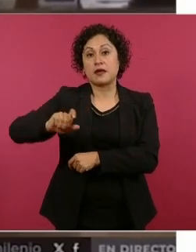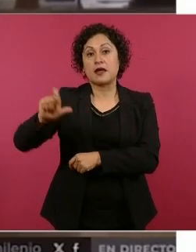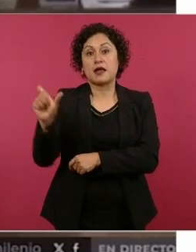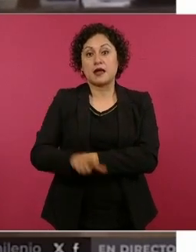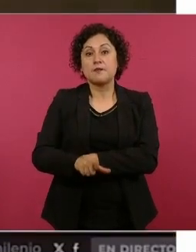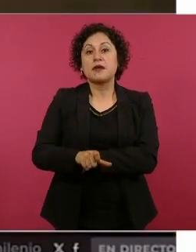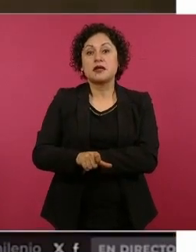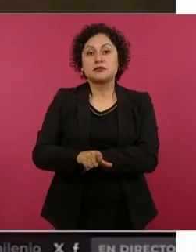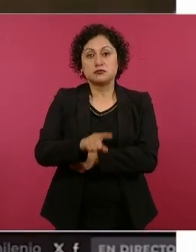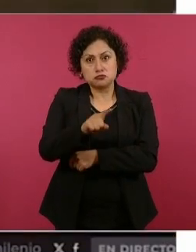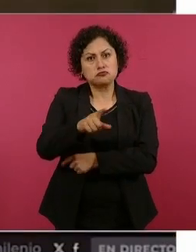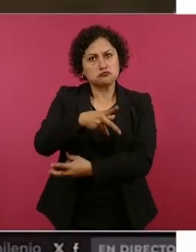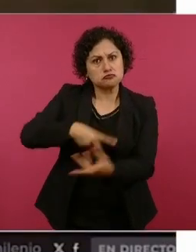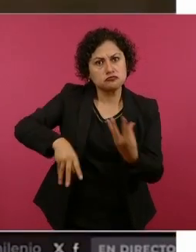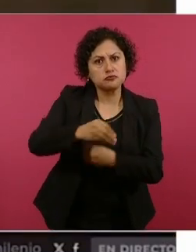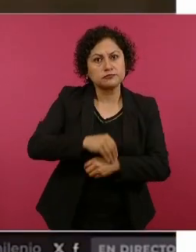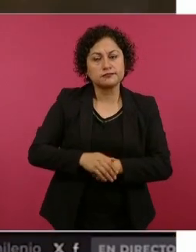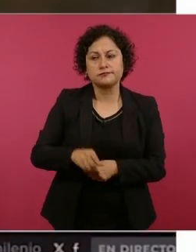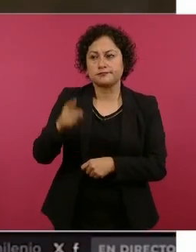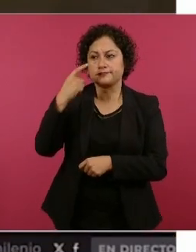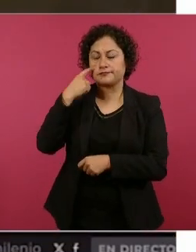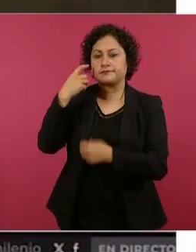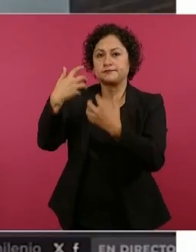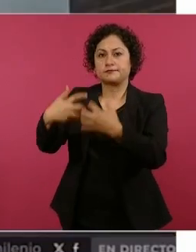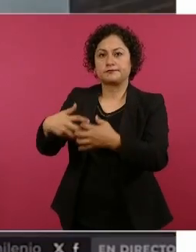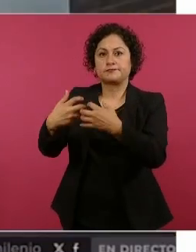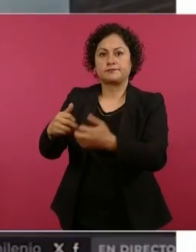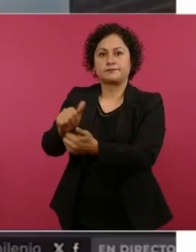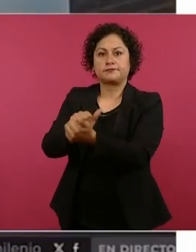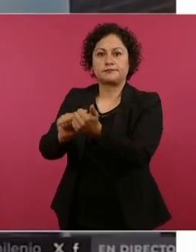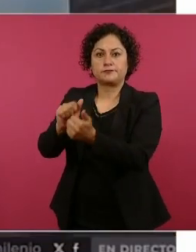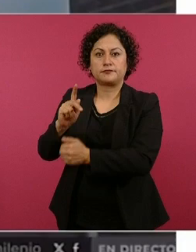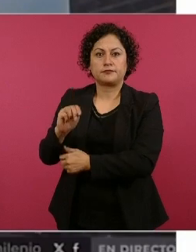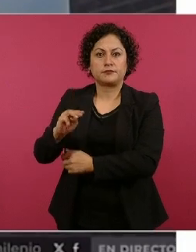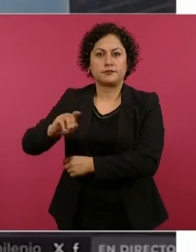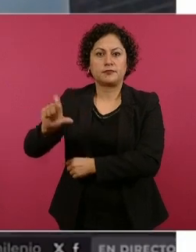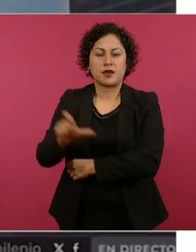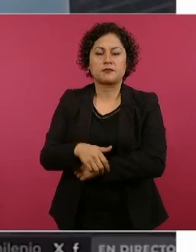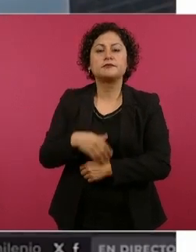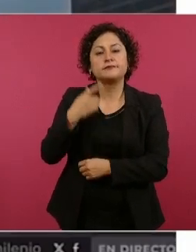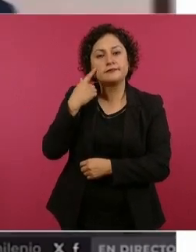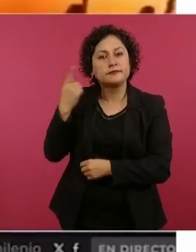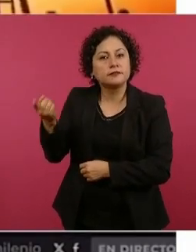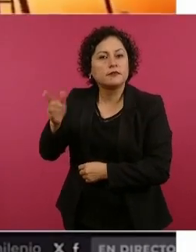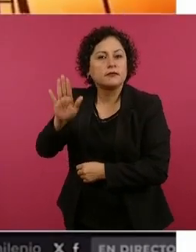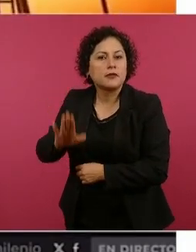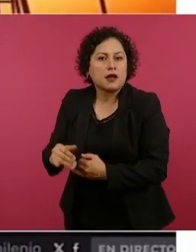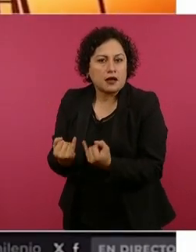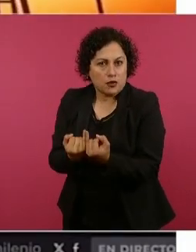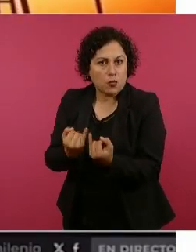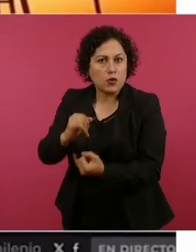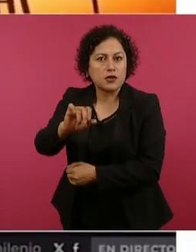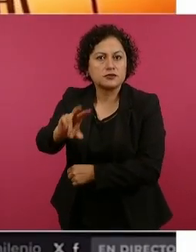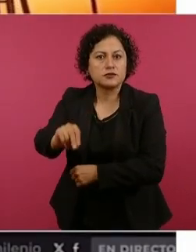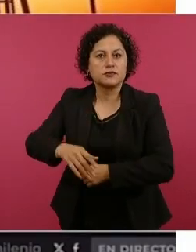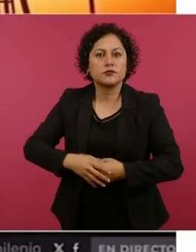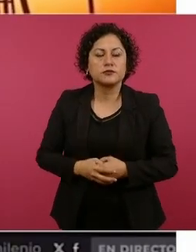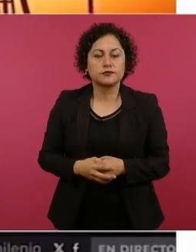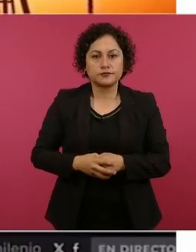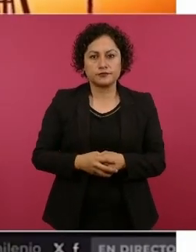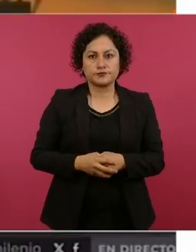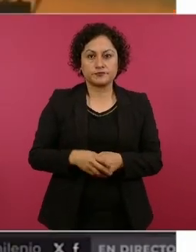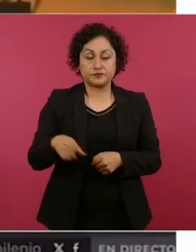La empresa refinadora de petróleo Pemex ha abierto la oportunidad de invertir en petróleo para todos los mexicanos interesados.